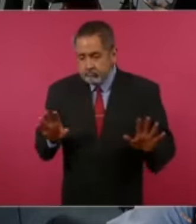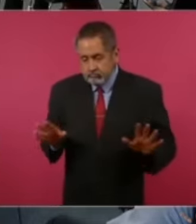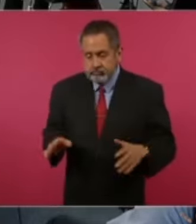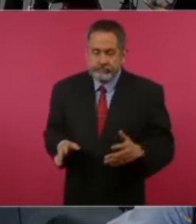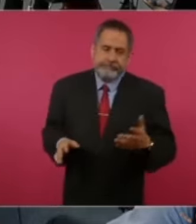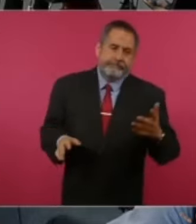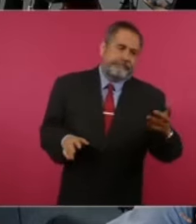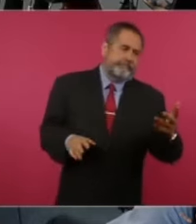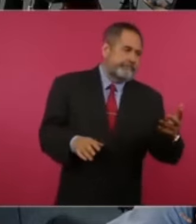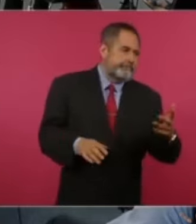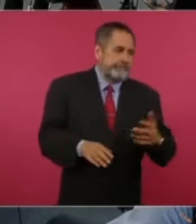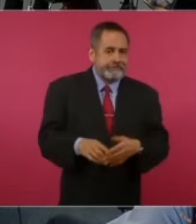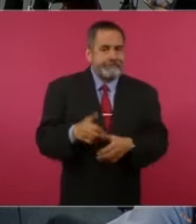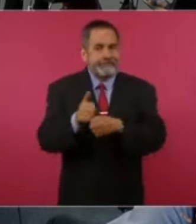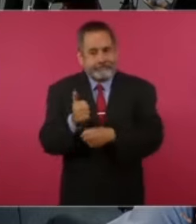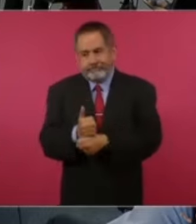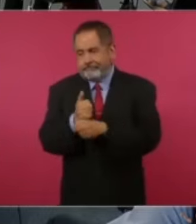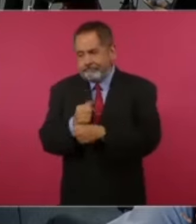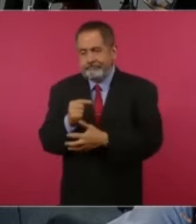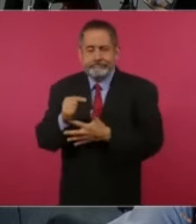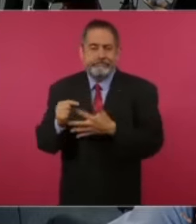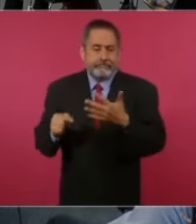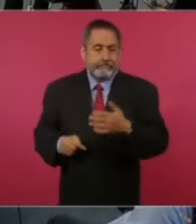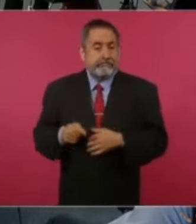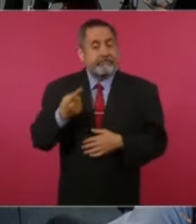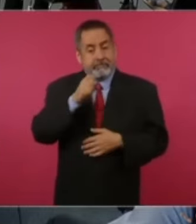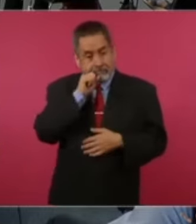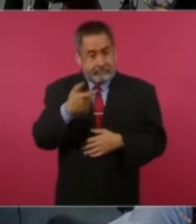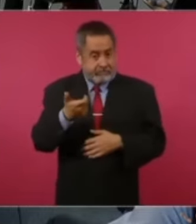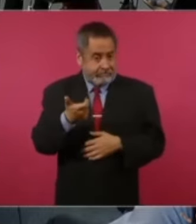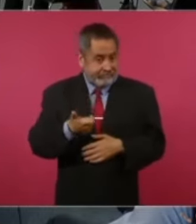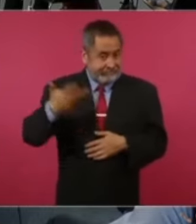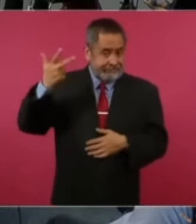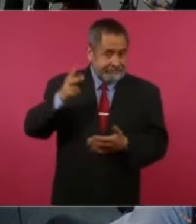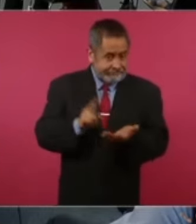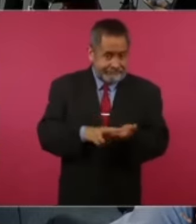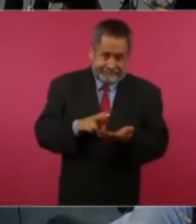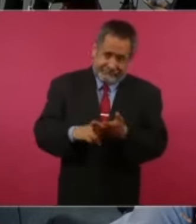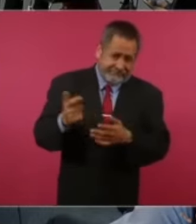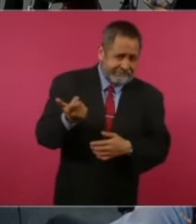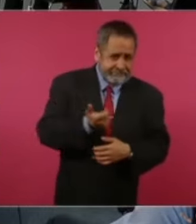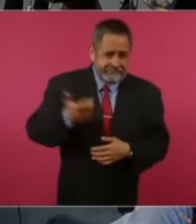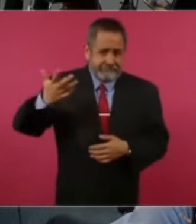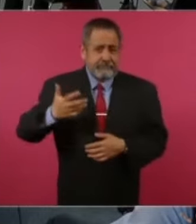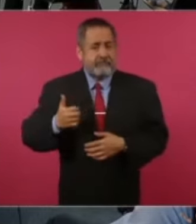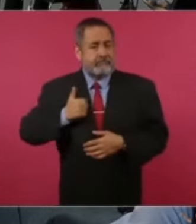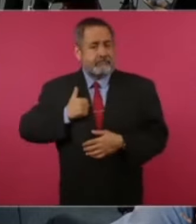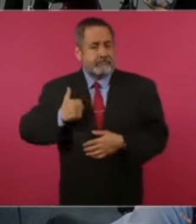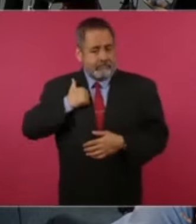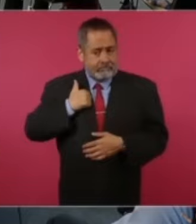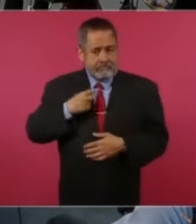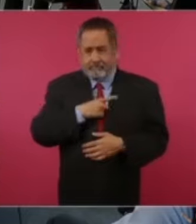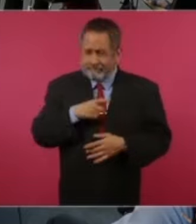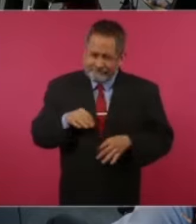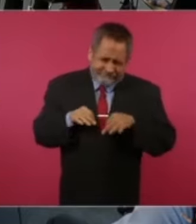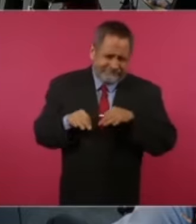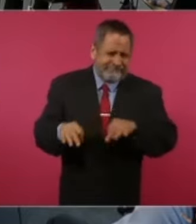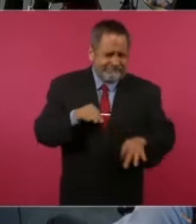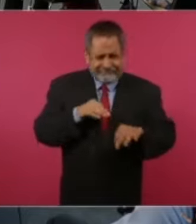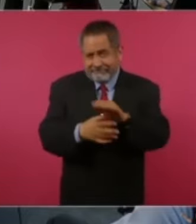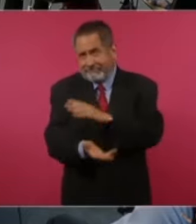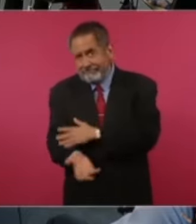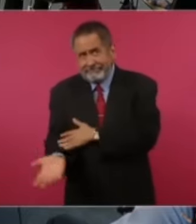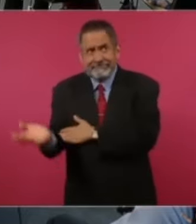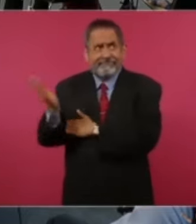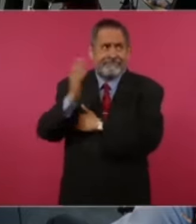Entonces, ante esta realidad, sumado también a los altos costos para vivir en el país. Hay que trabajar muy duro, son largas jornadas